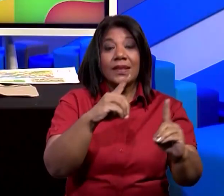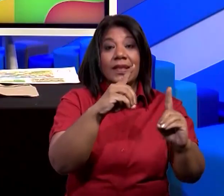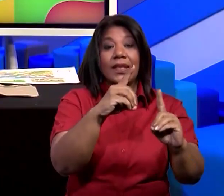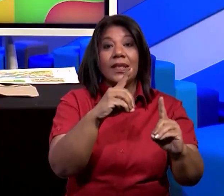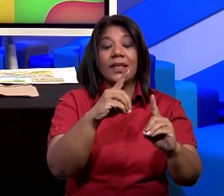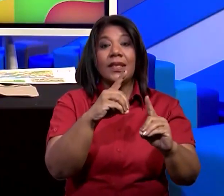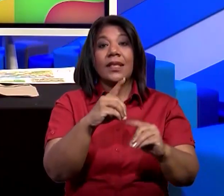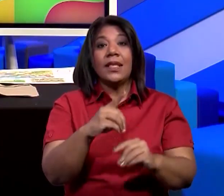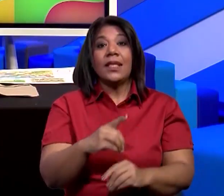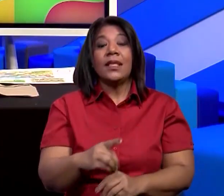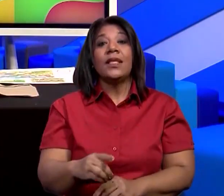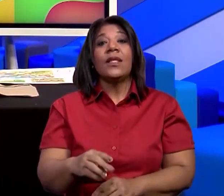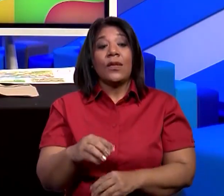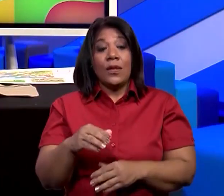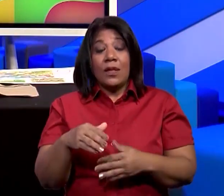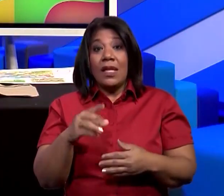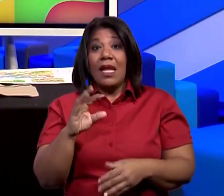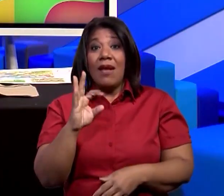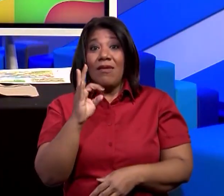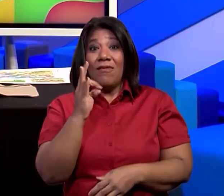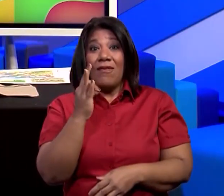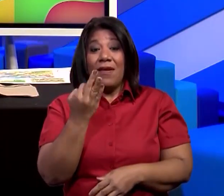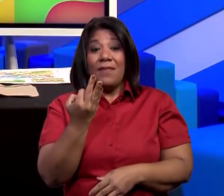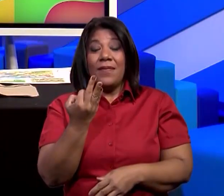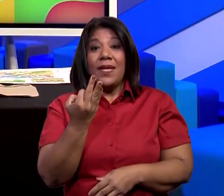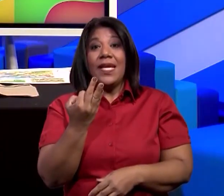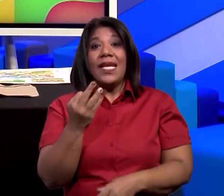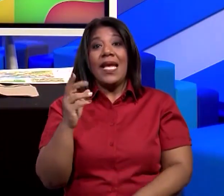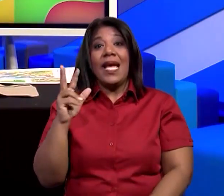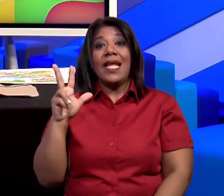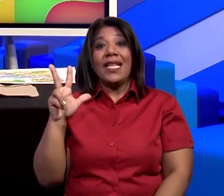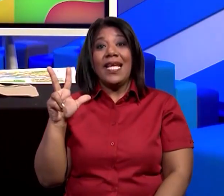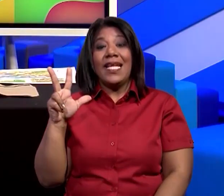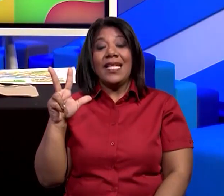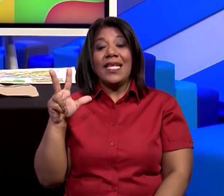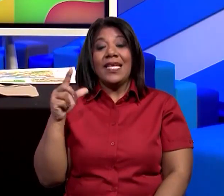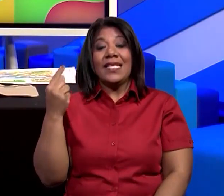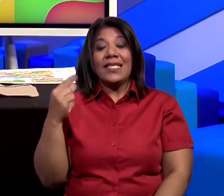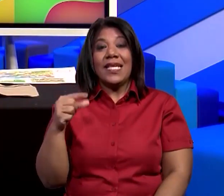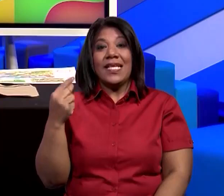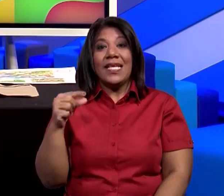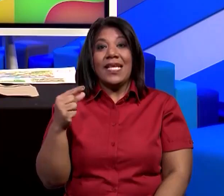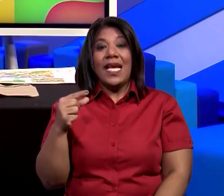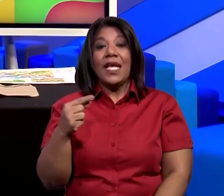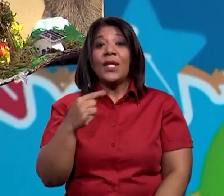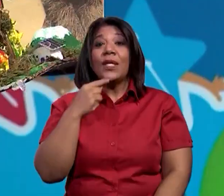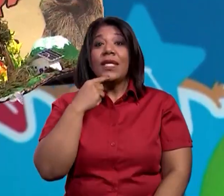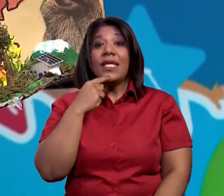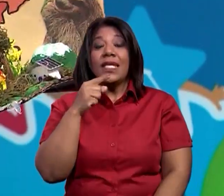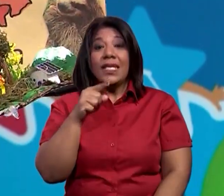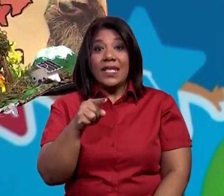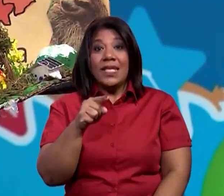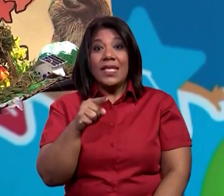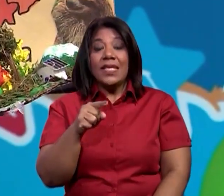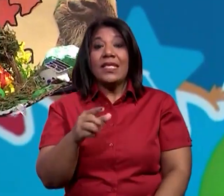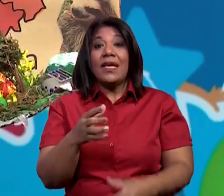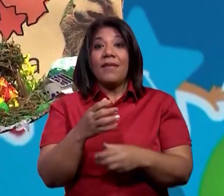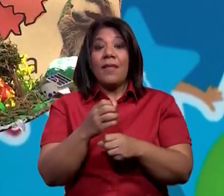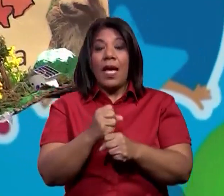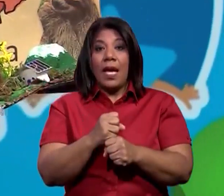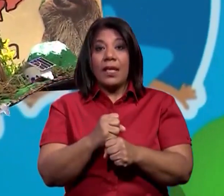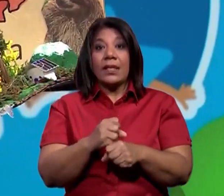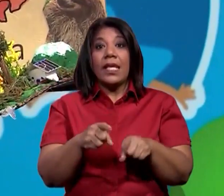hablando de los corregimientos. Y hay una asignación que dice, ¿cuáles son los límites